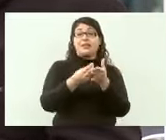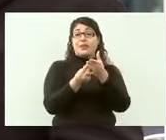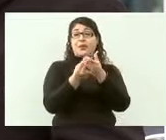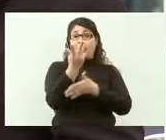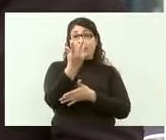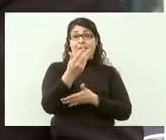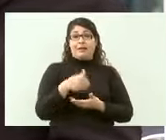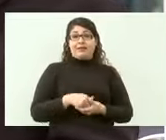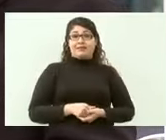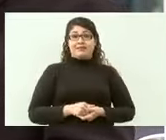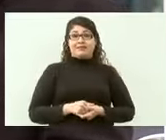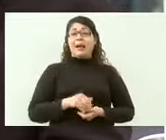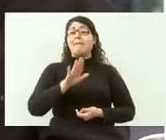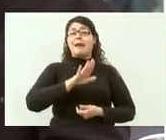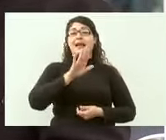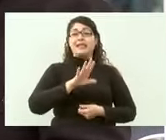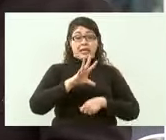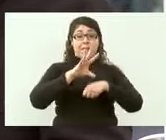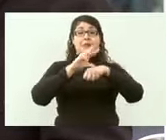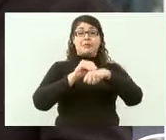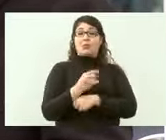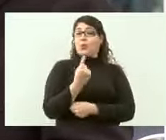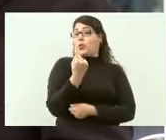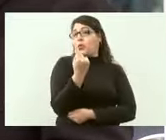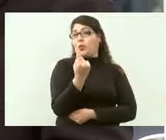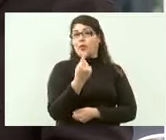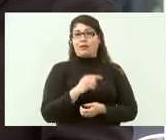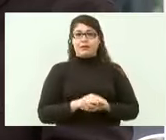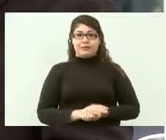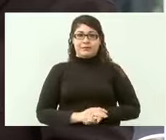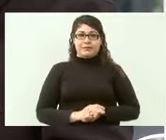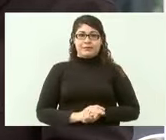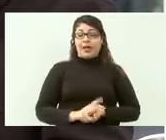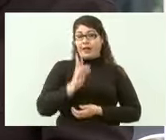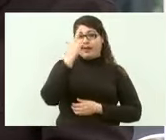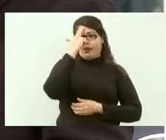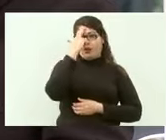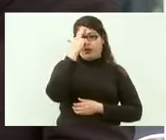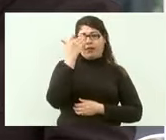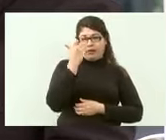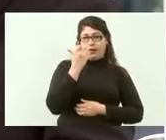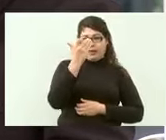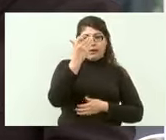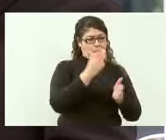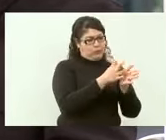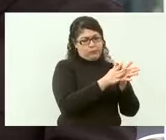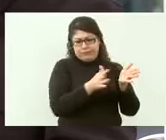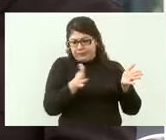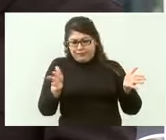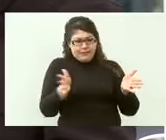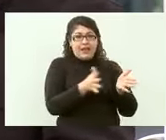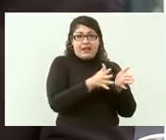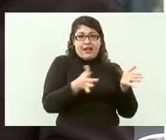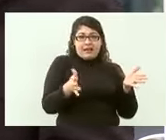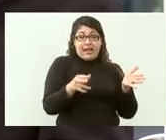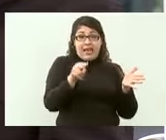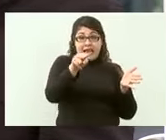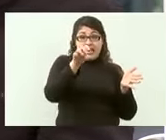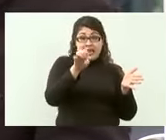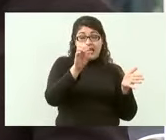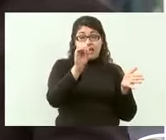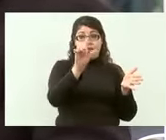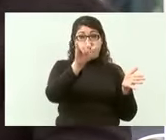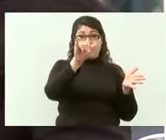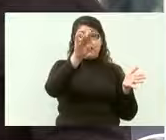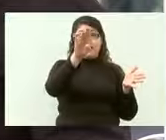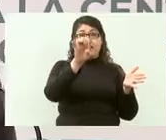que se estableció en el periodo neoliberal producir ni a esta planta ni a las otras plantas de